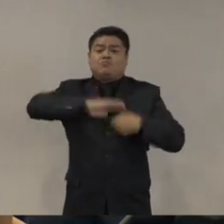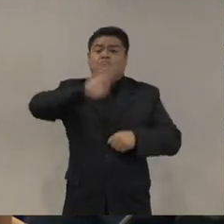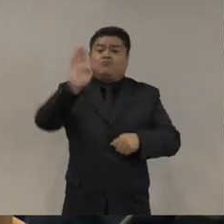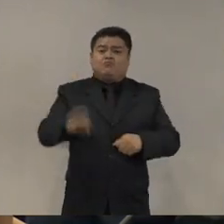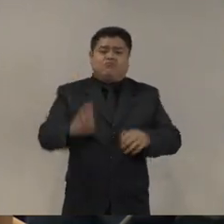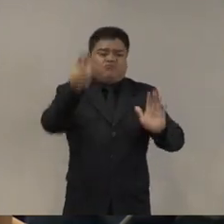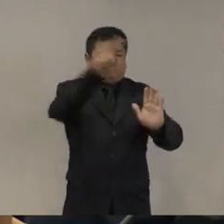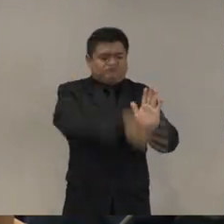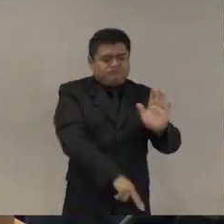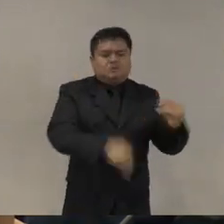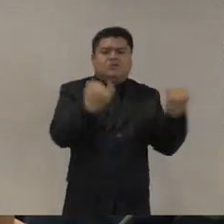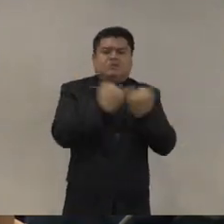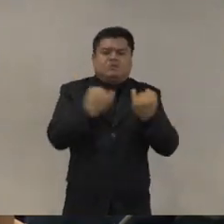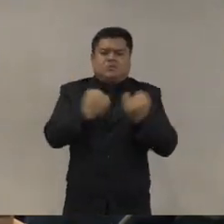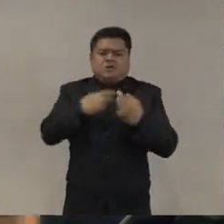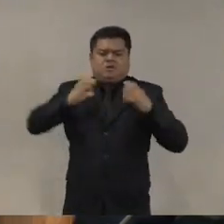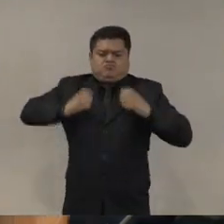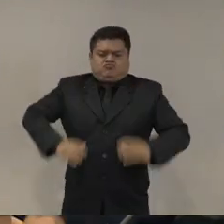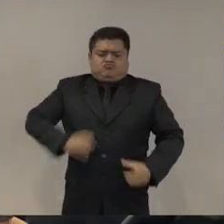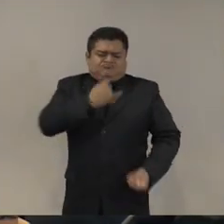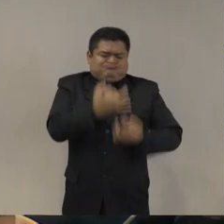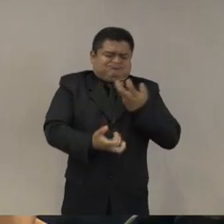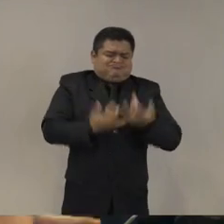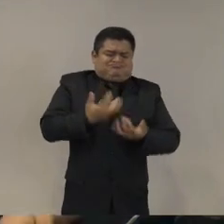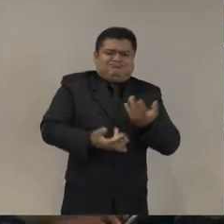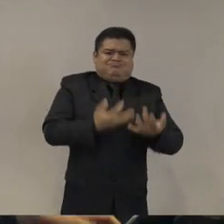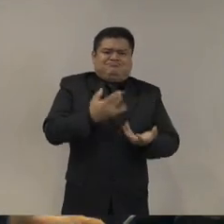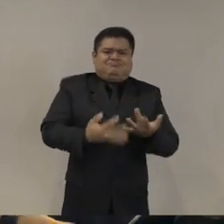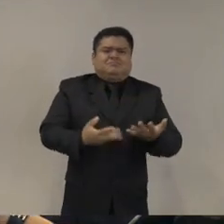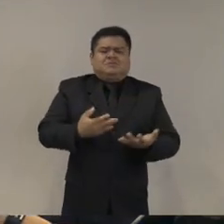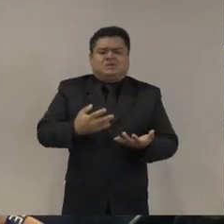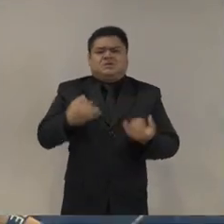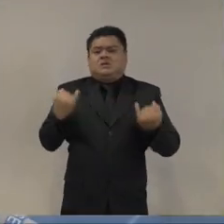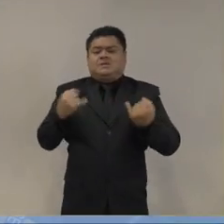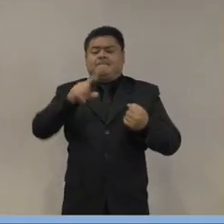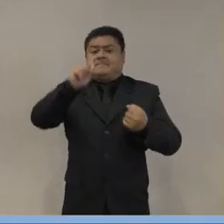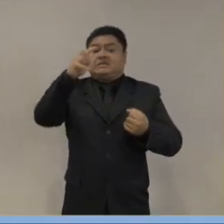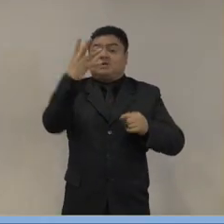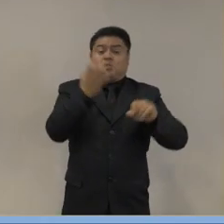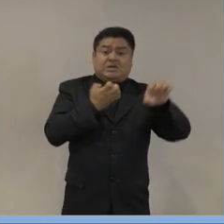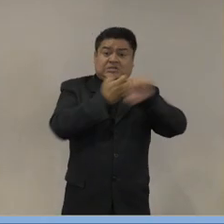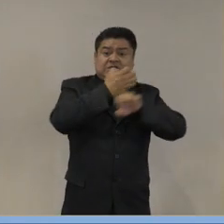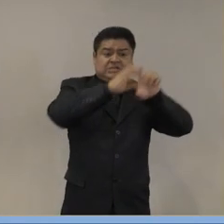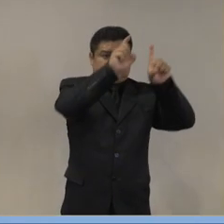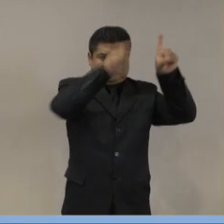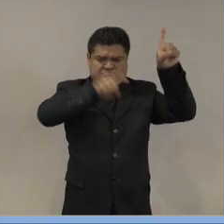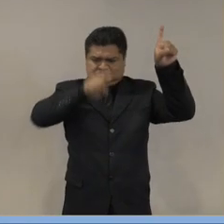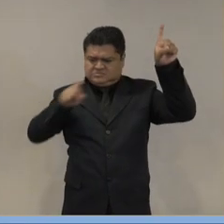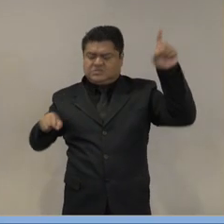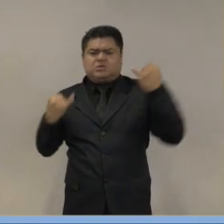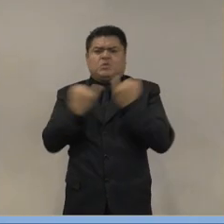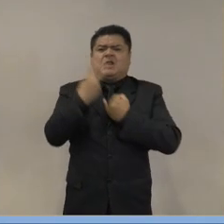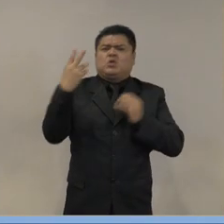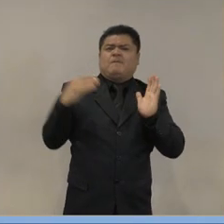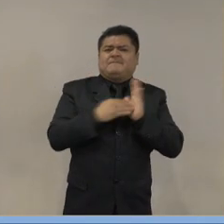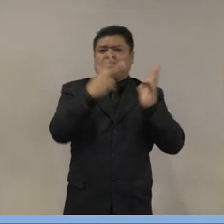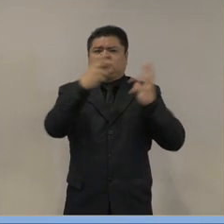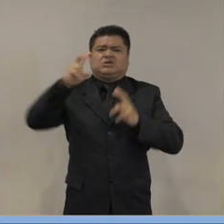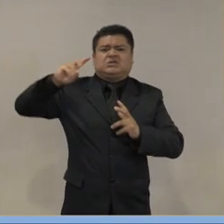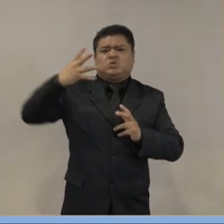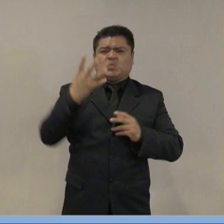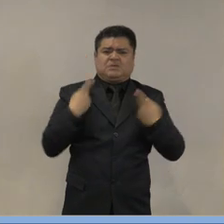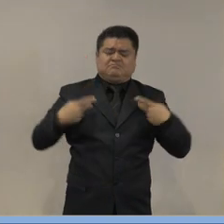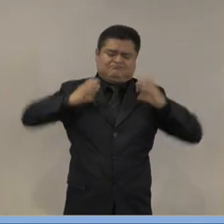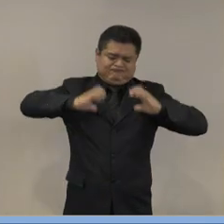inhumaciones clandestinas en 24 estados, 2.884 cuerpos, los cráneos, las osamentas,